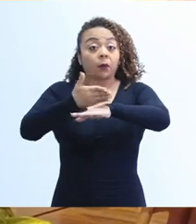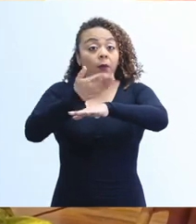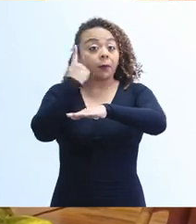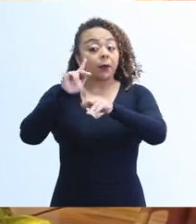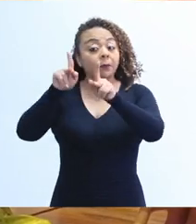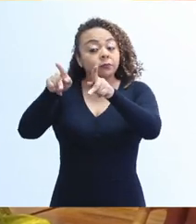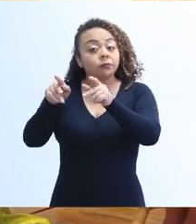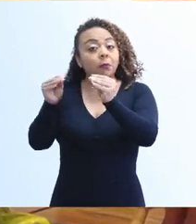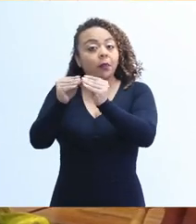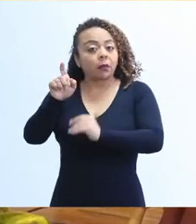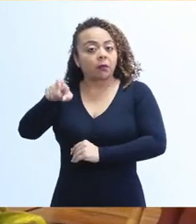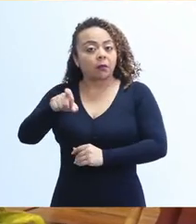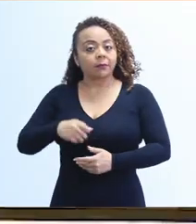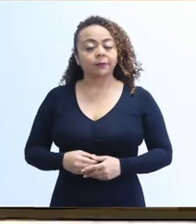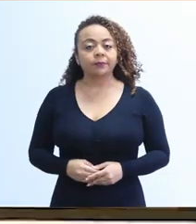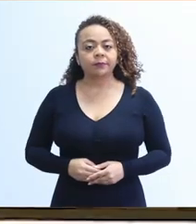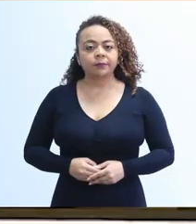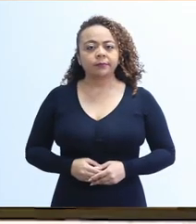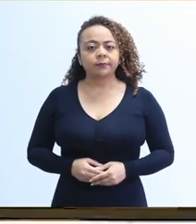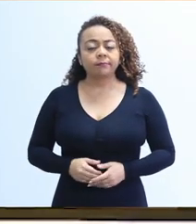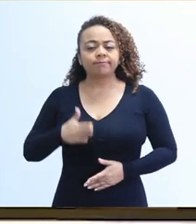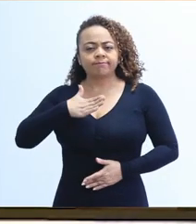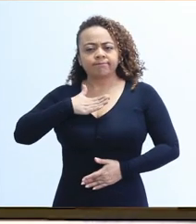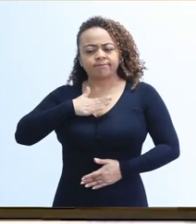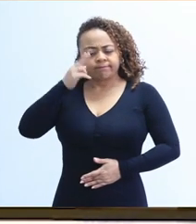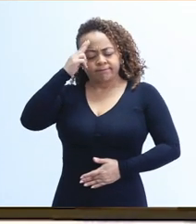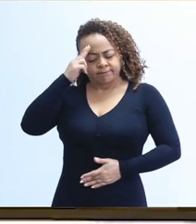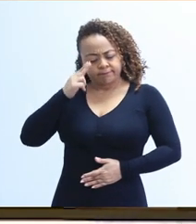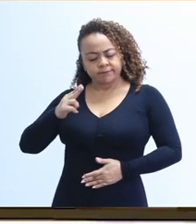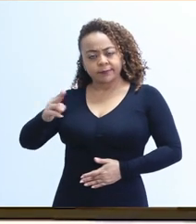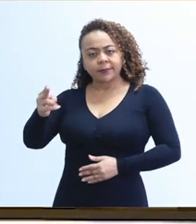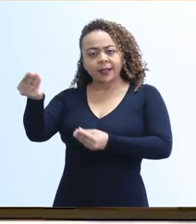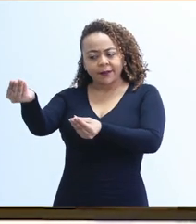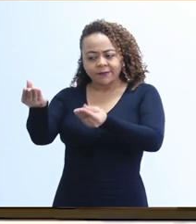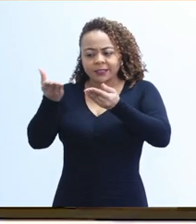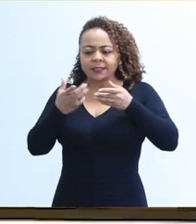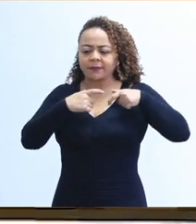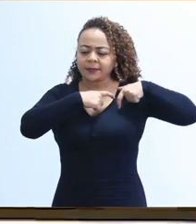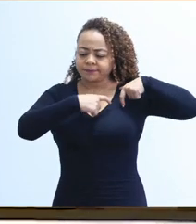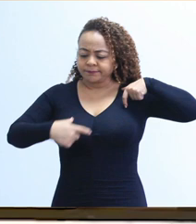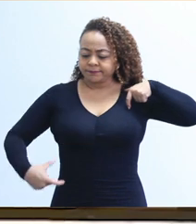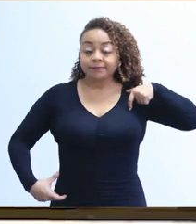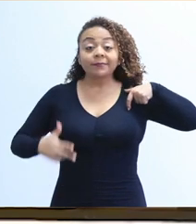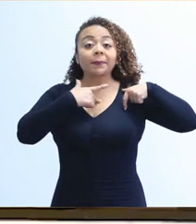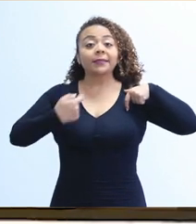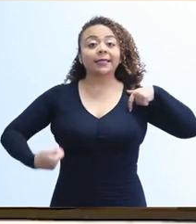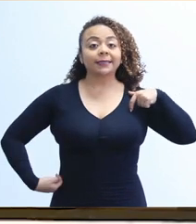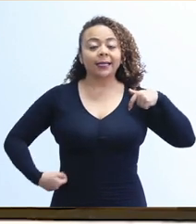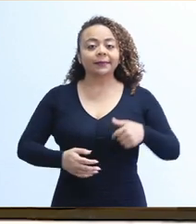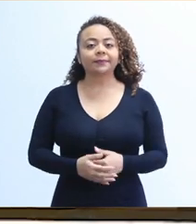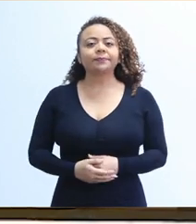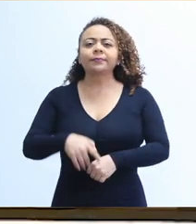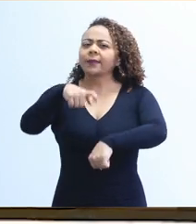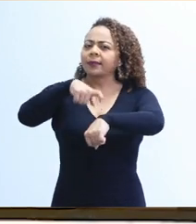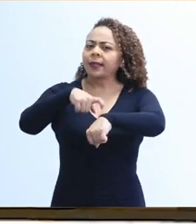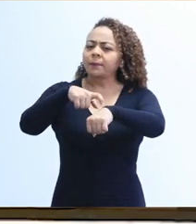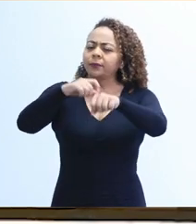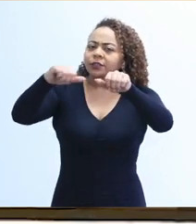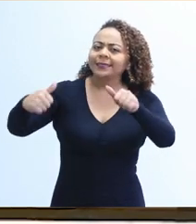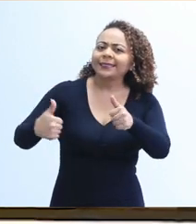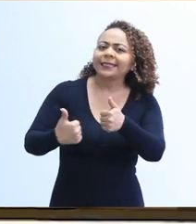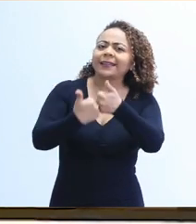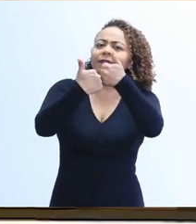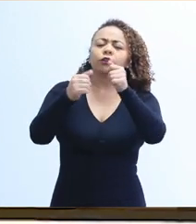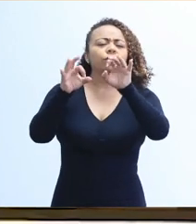necesitados. Me honro en recibir esta banda presidencial en tiempos de